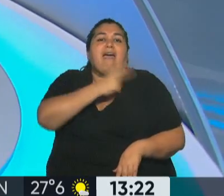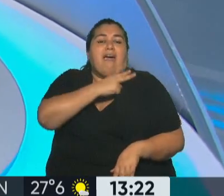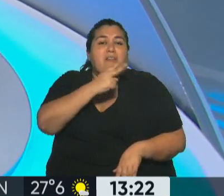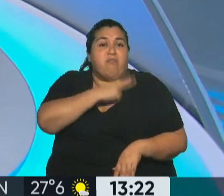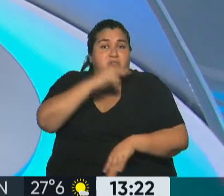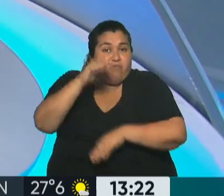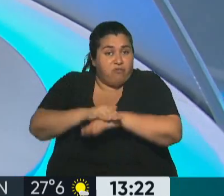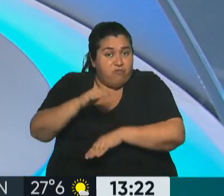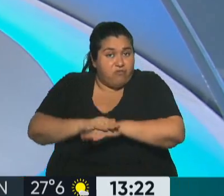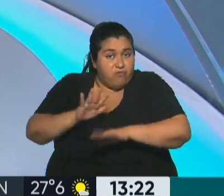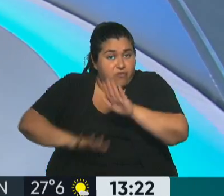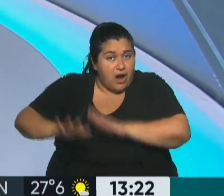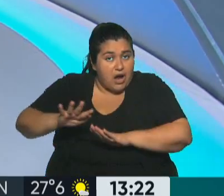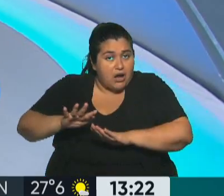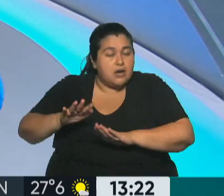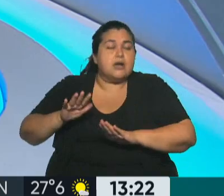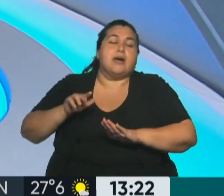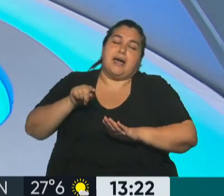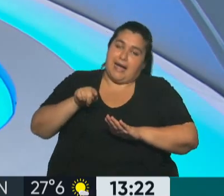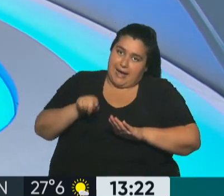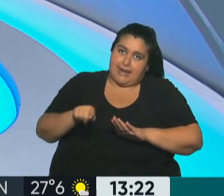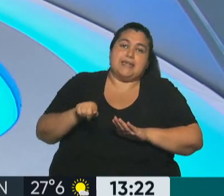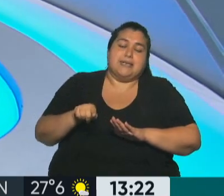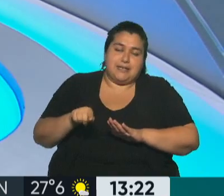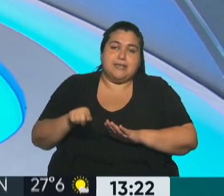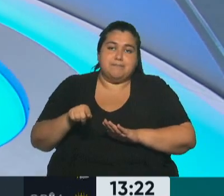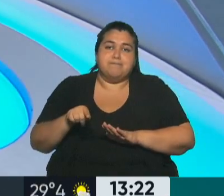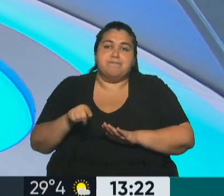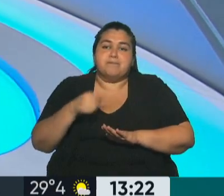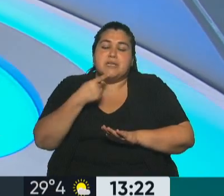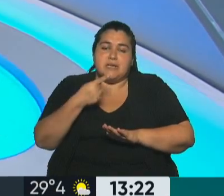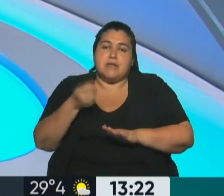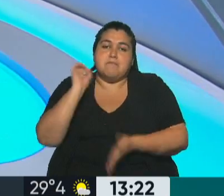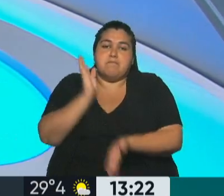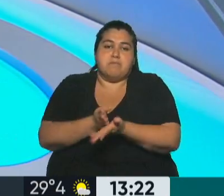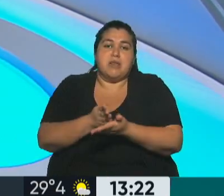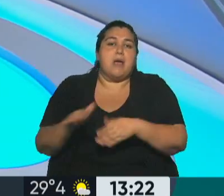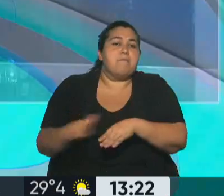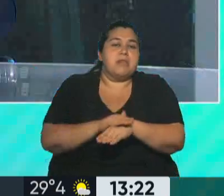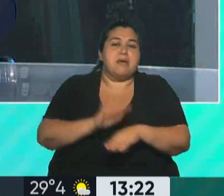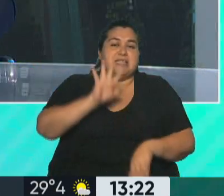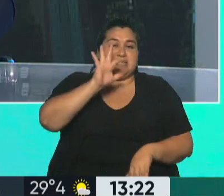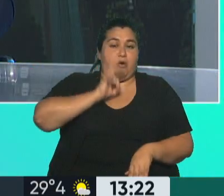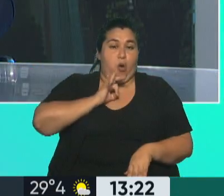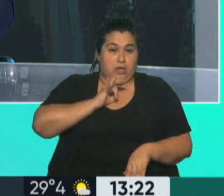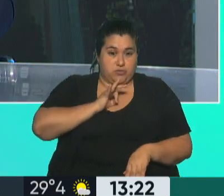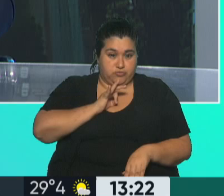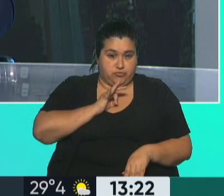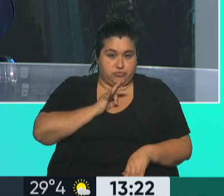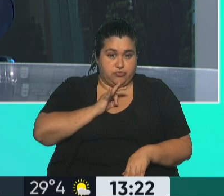asociación ilícita... Si ella es la jefa del Código Penal prevé una pena mínima de 5 años para